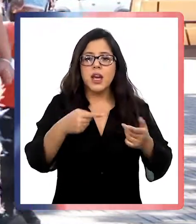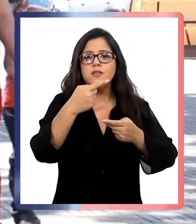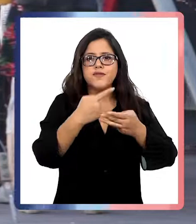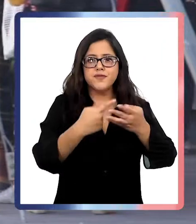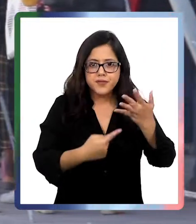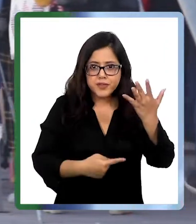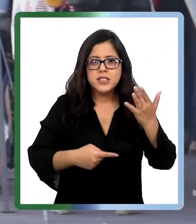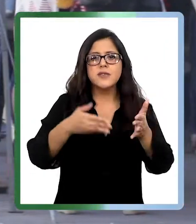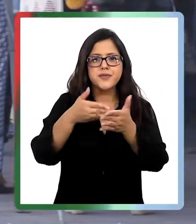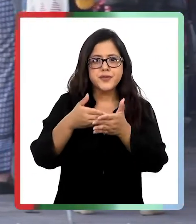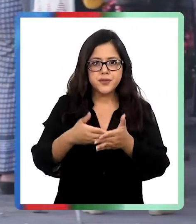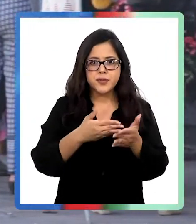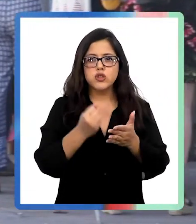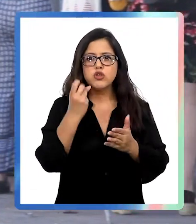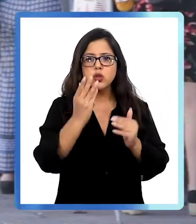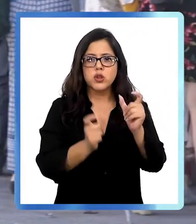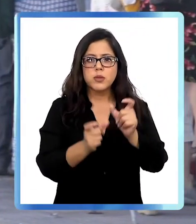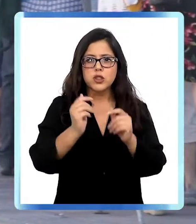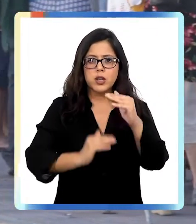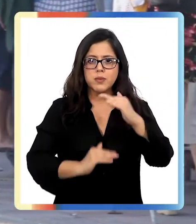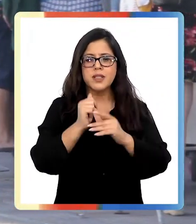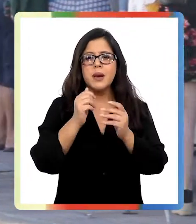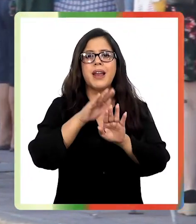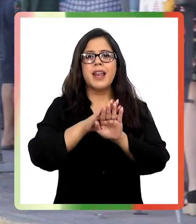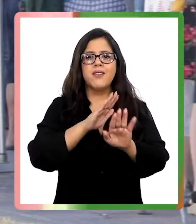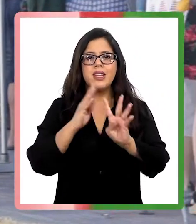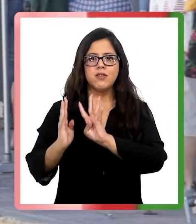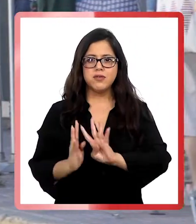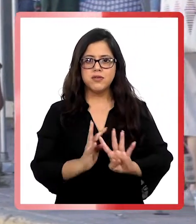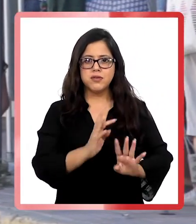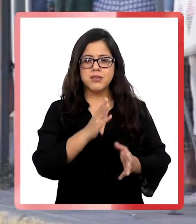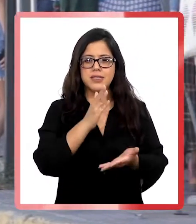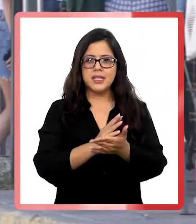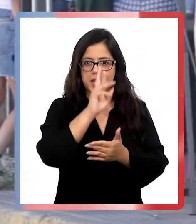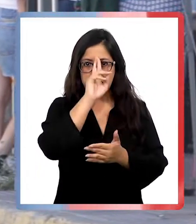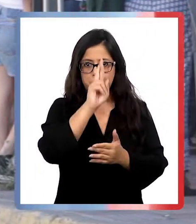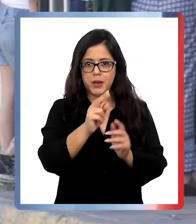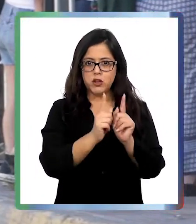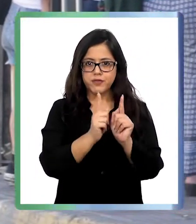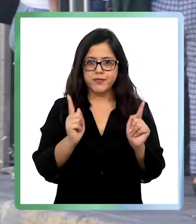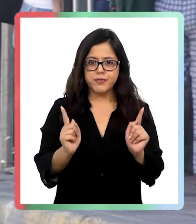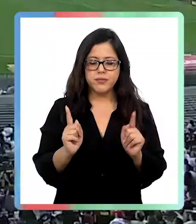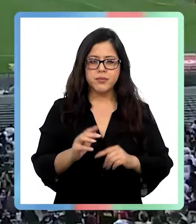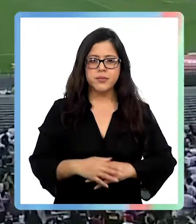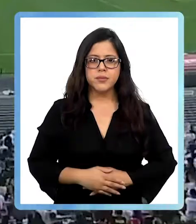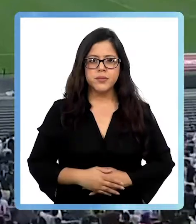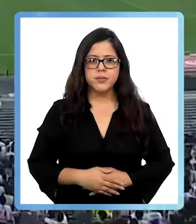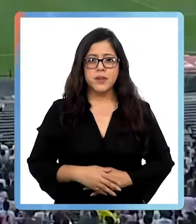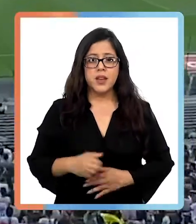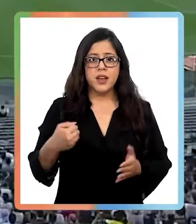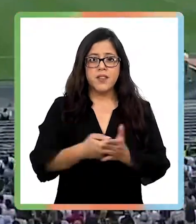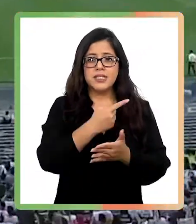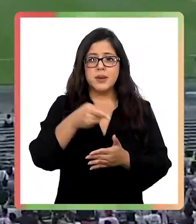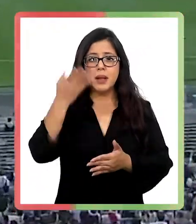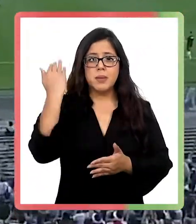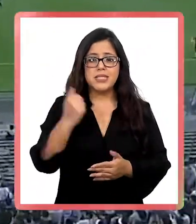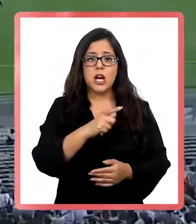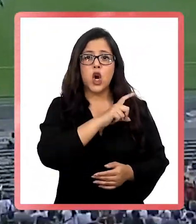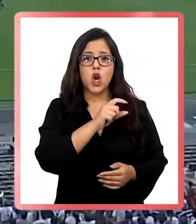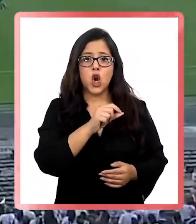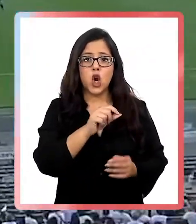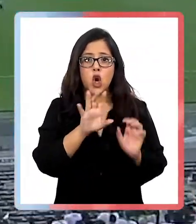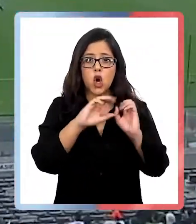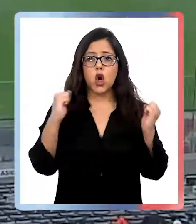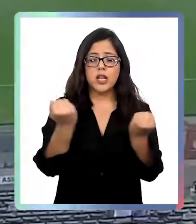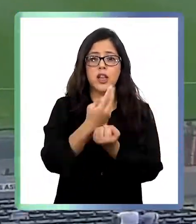restricciones y limitaciones de aforo para evitar aglomeraciones y exigir que se respete la distancia entre las personas. El último fin de semana Colo Colo jugó en su